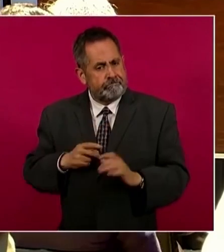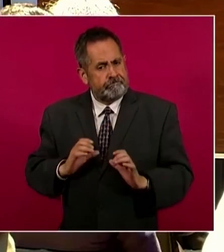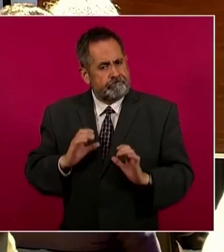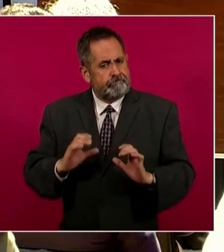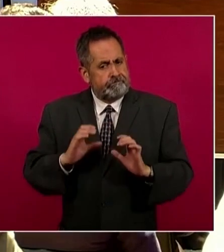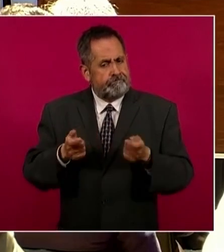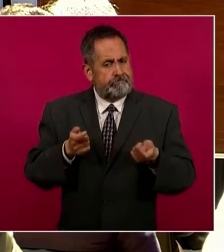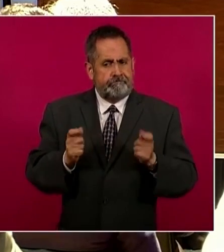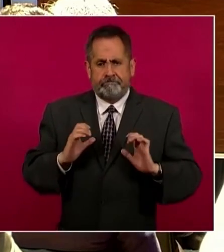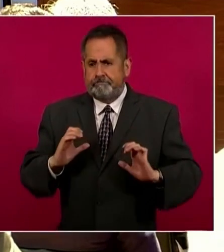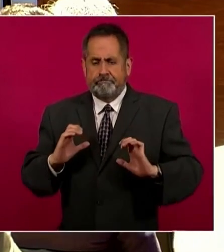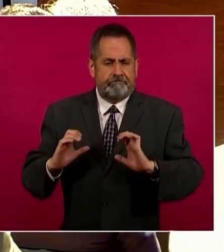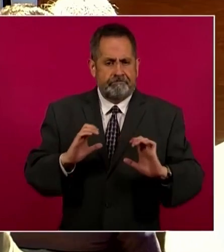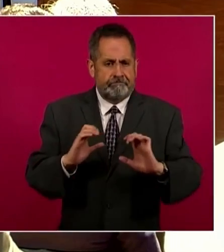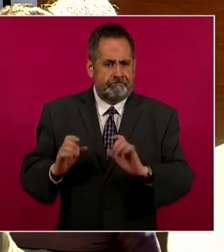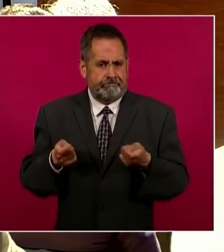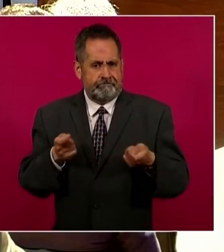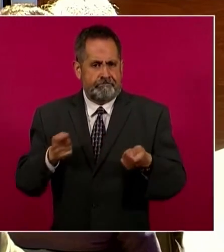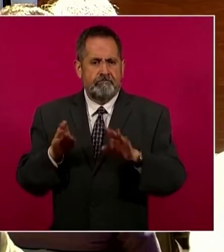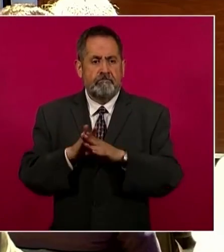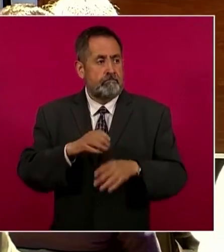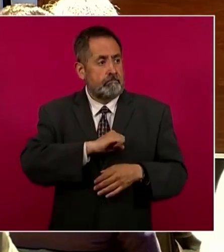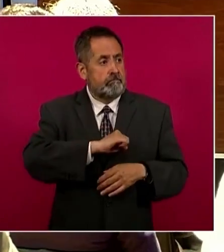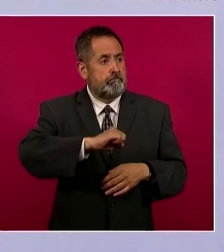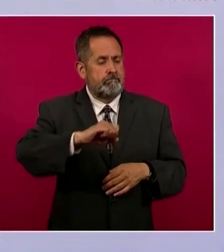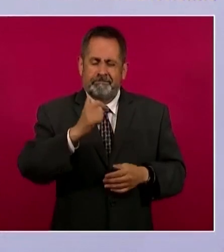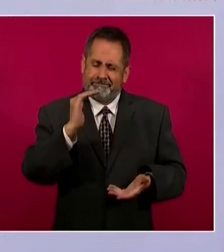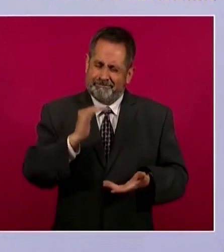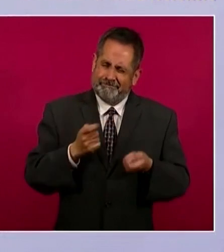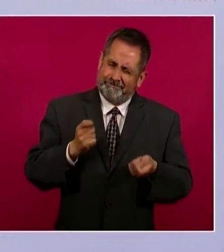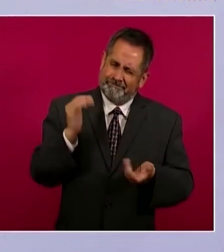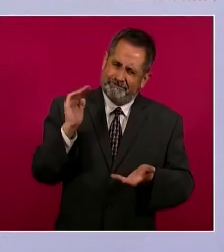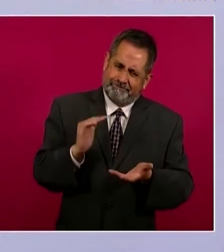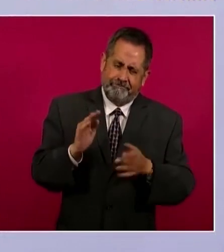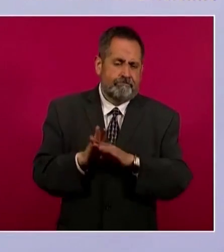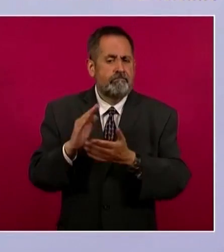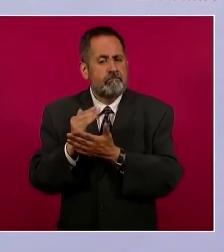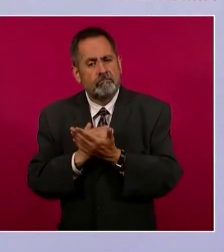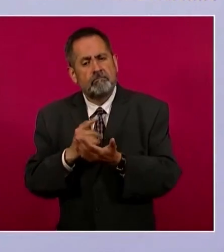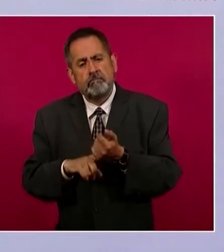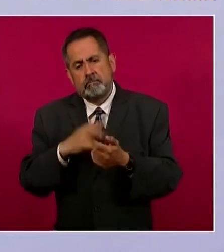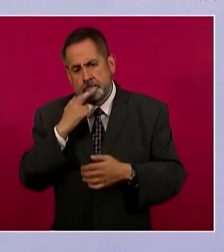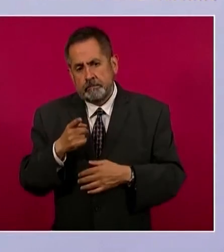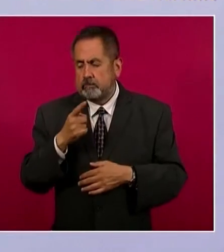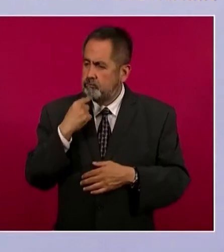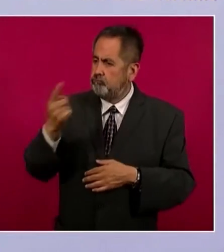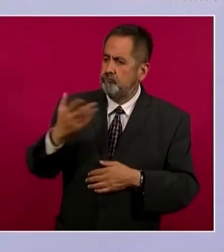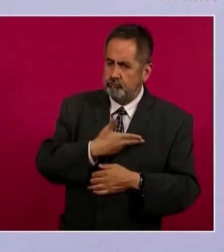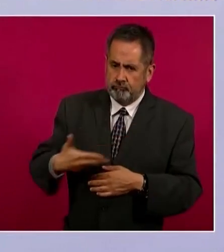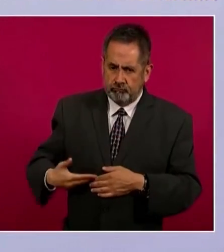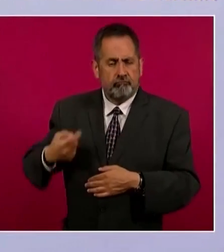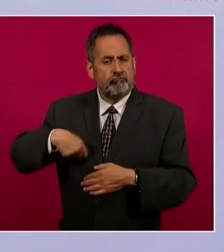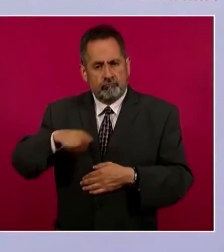medida de lo posible esta subida de la inflación, la subida de los precios. Y en ese sentido le decimos, presidente, que